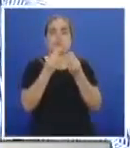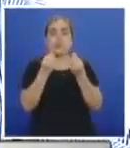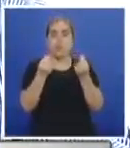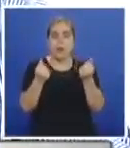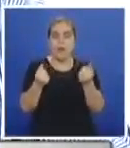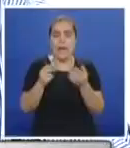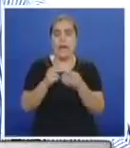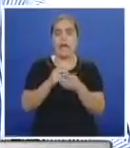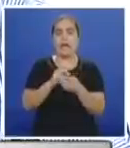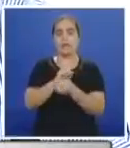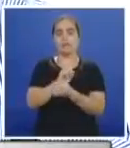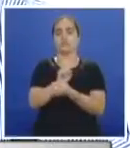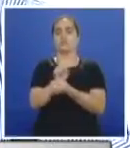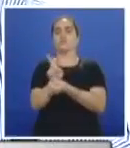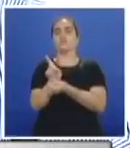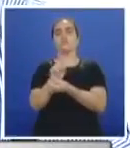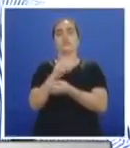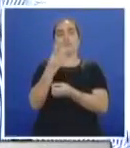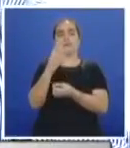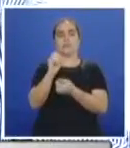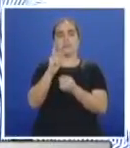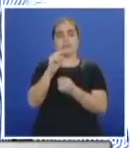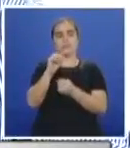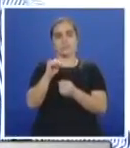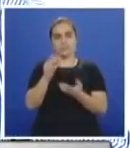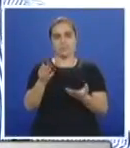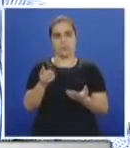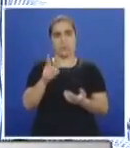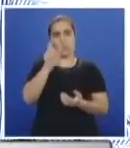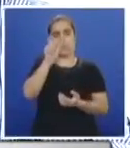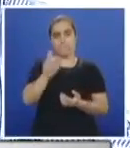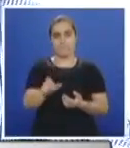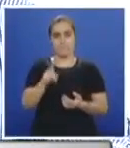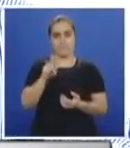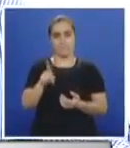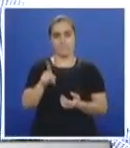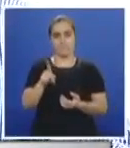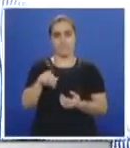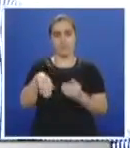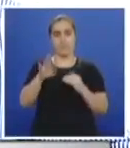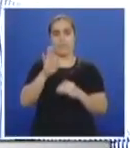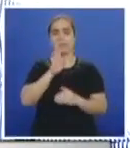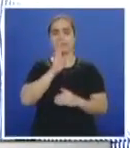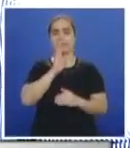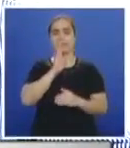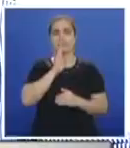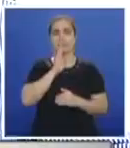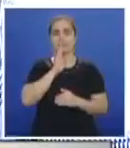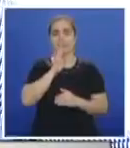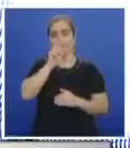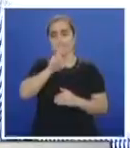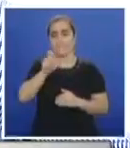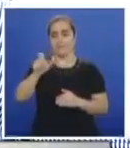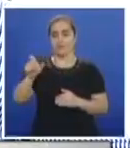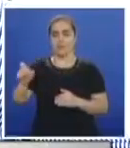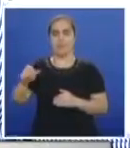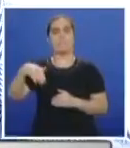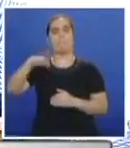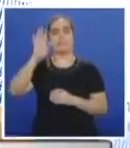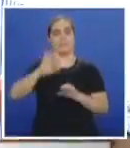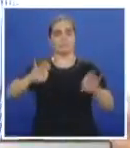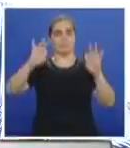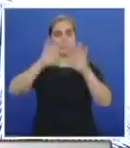cuyo personaje que va a tener la prelación no es el vehículo, va a ser el